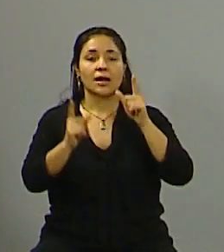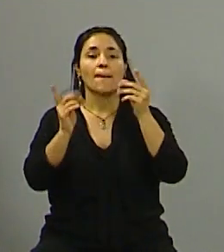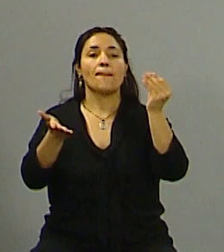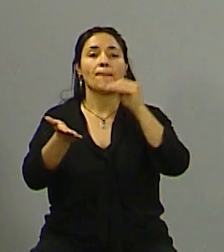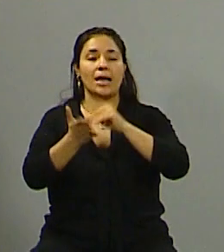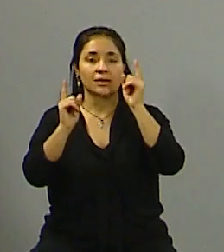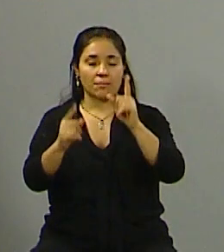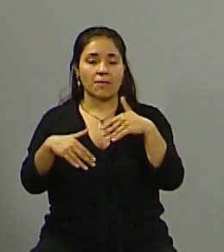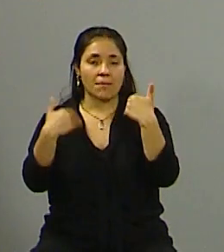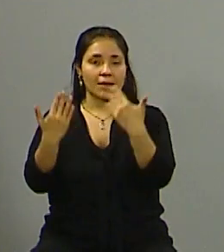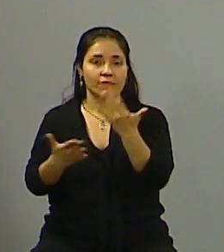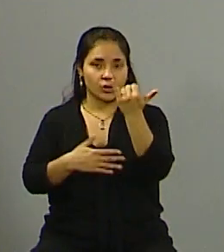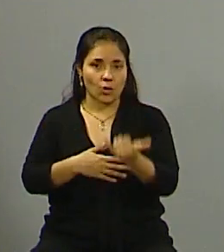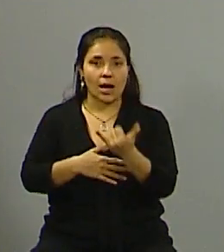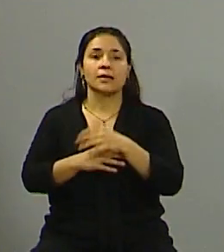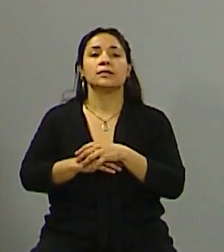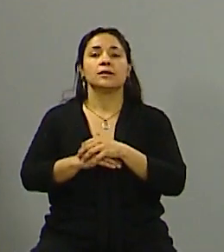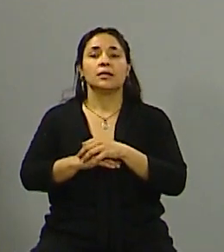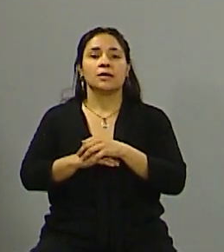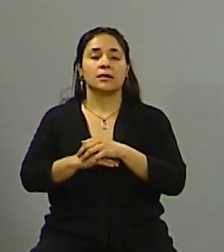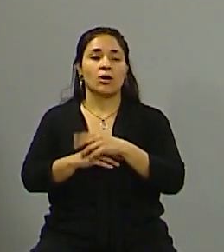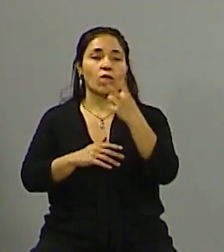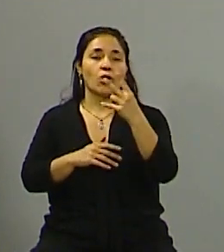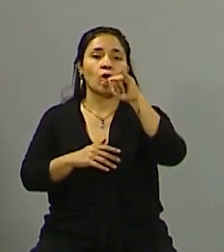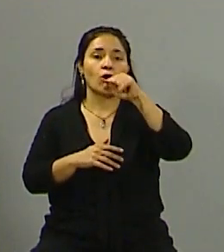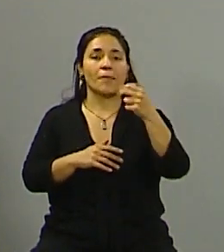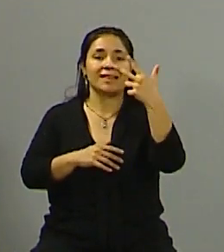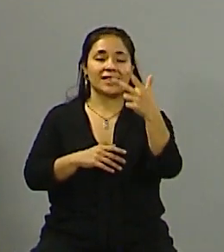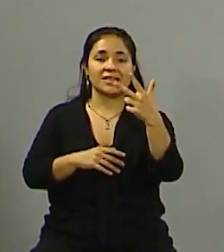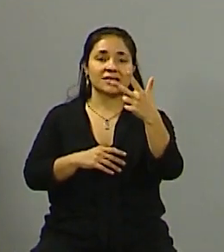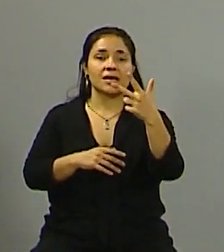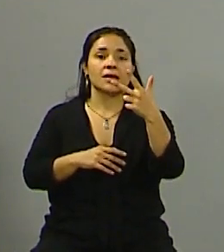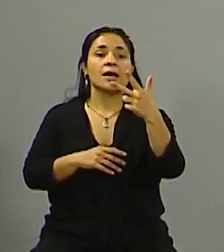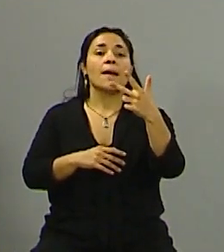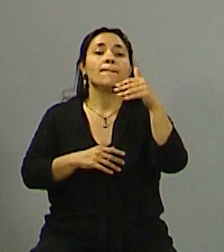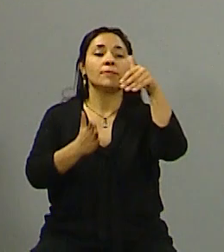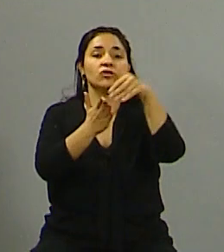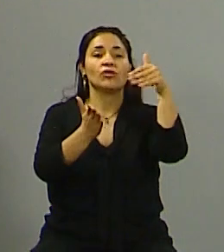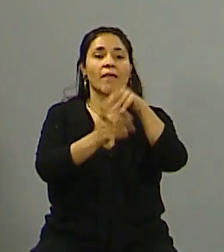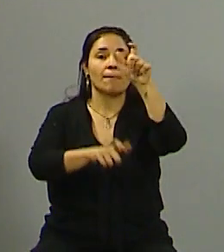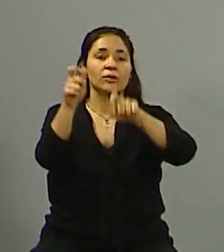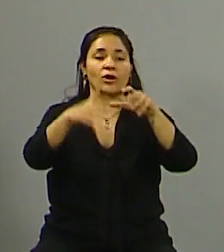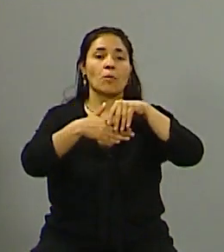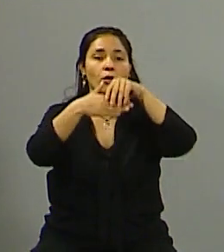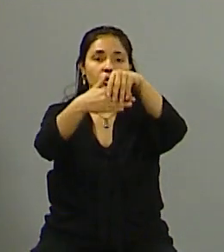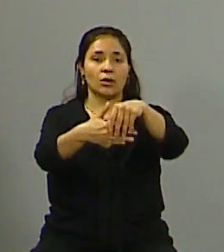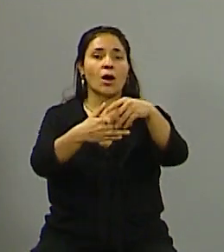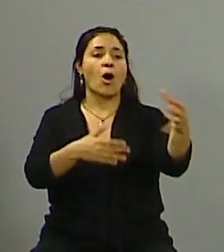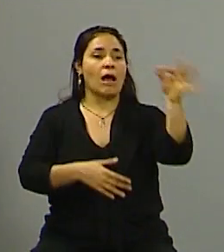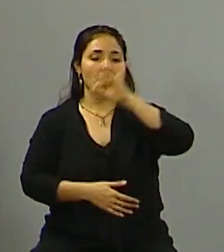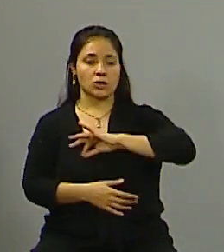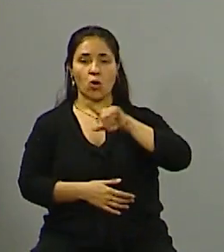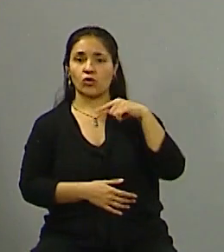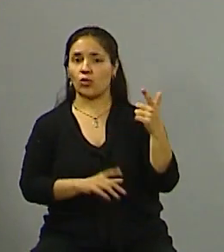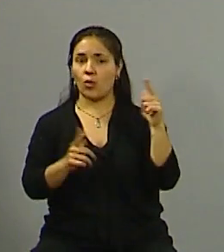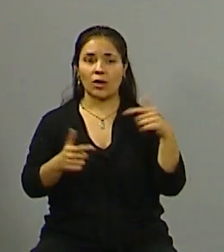además al beneficio a los 2,3 millones de monotributistas que no tienen otro ingreso es decir